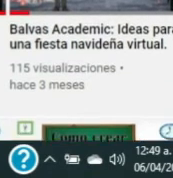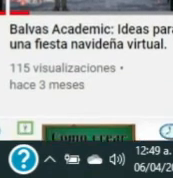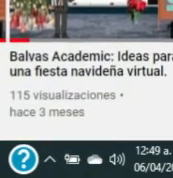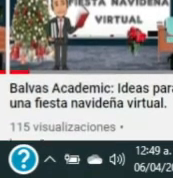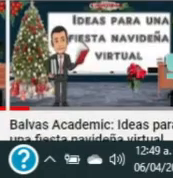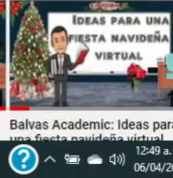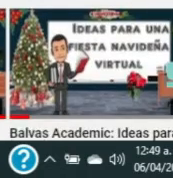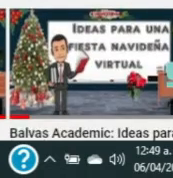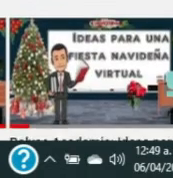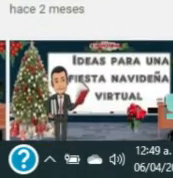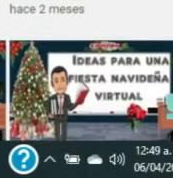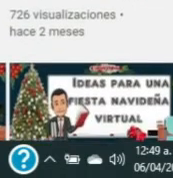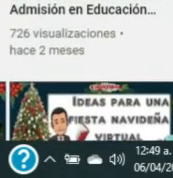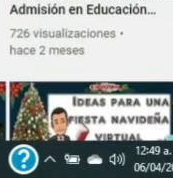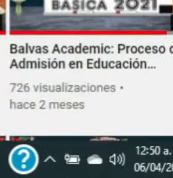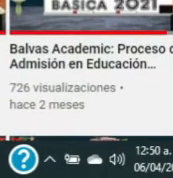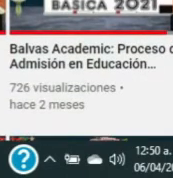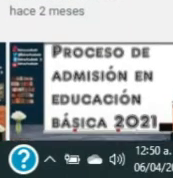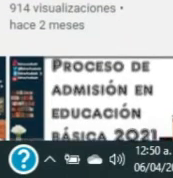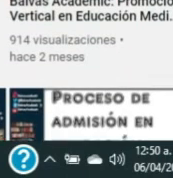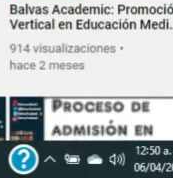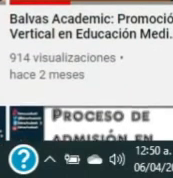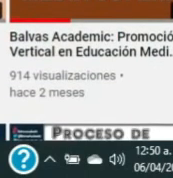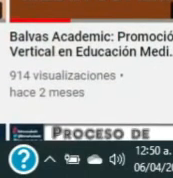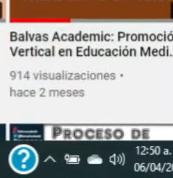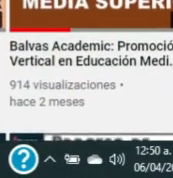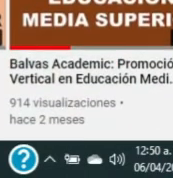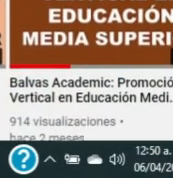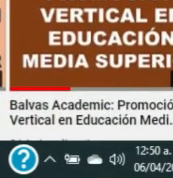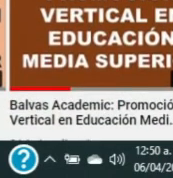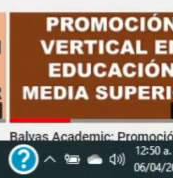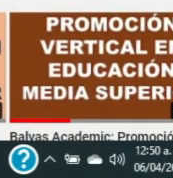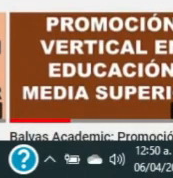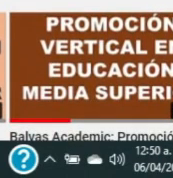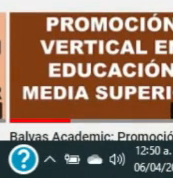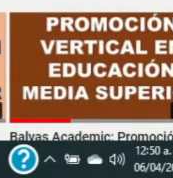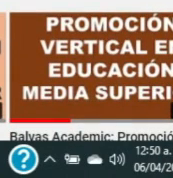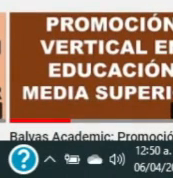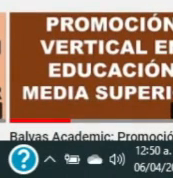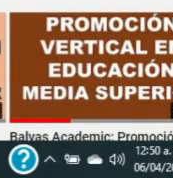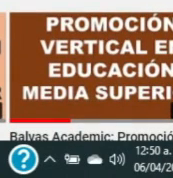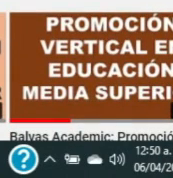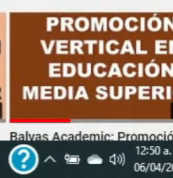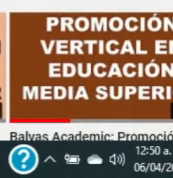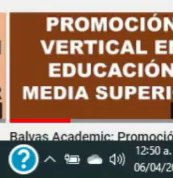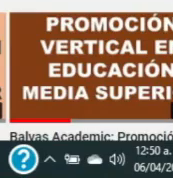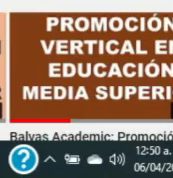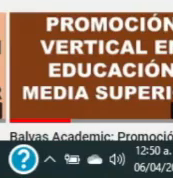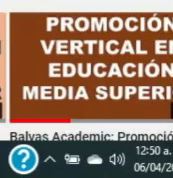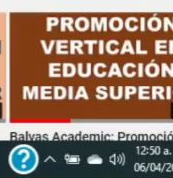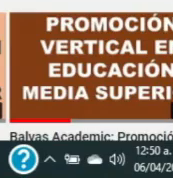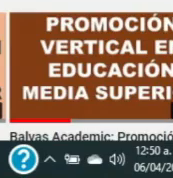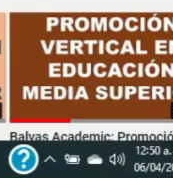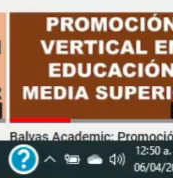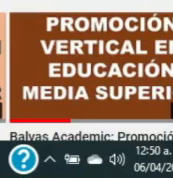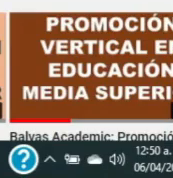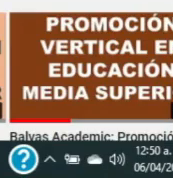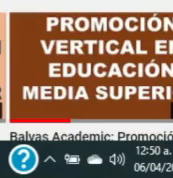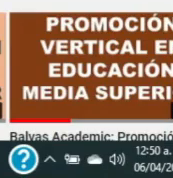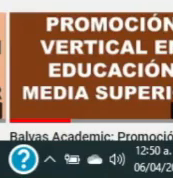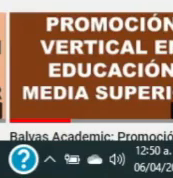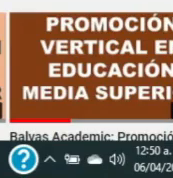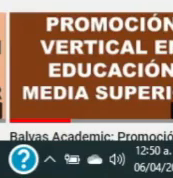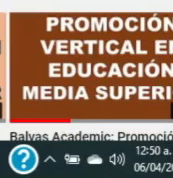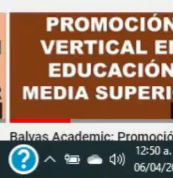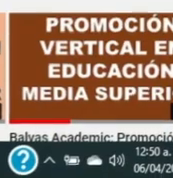en Twitter, en Instagram y claro, en YouTube. En Facebook me encuentras como Balbasa Academic